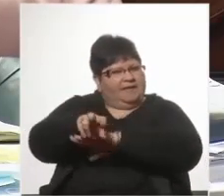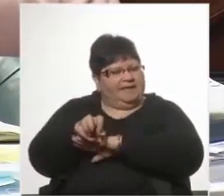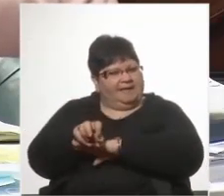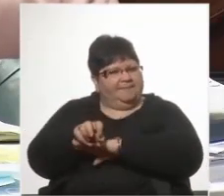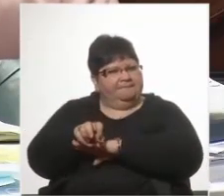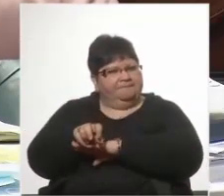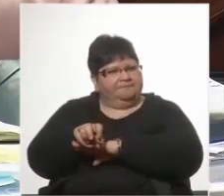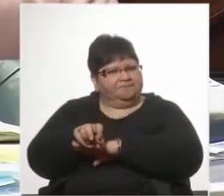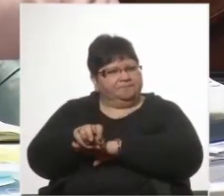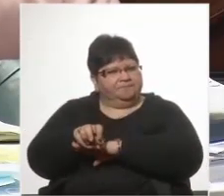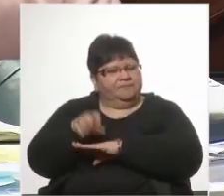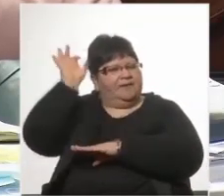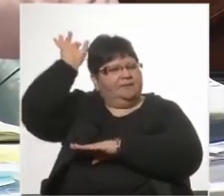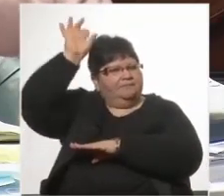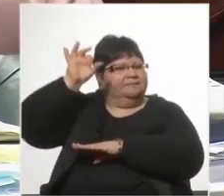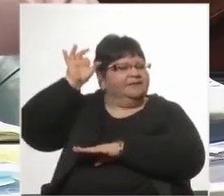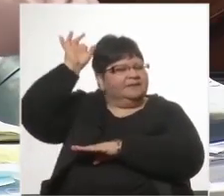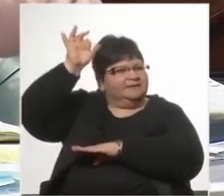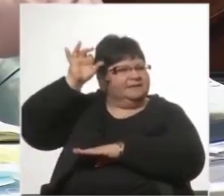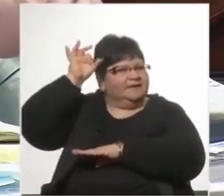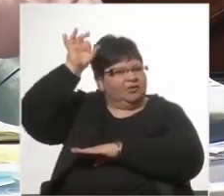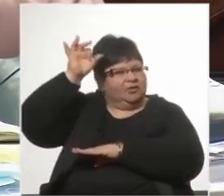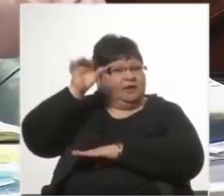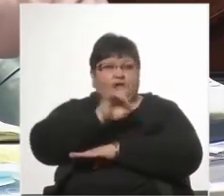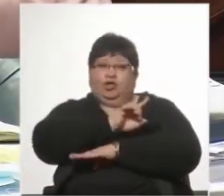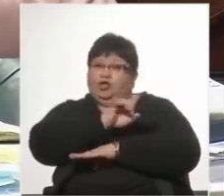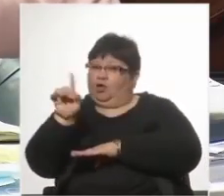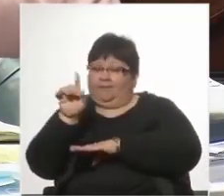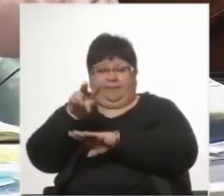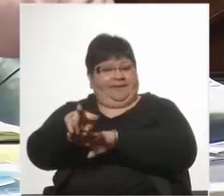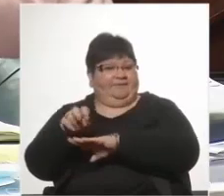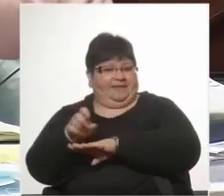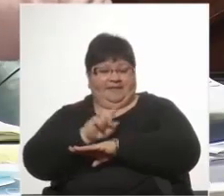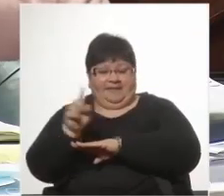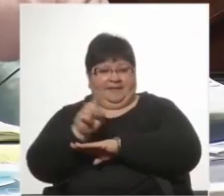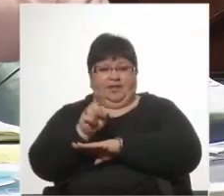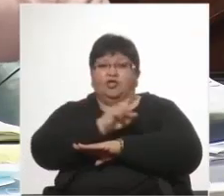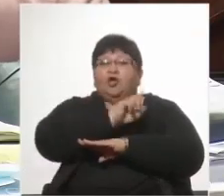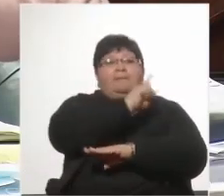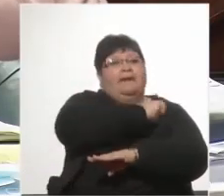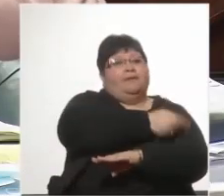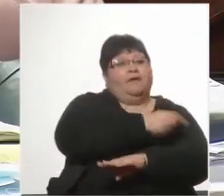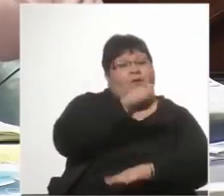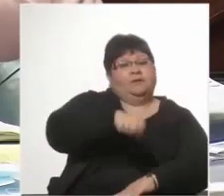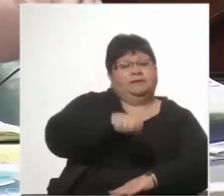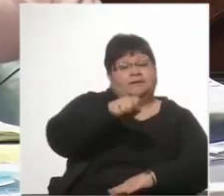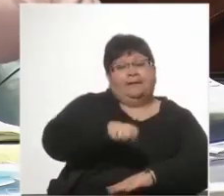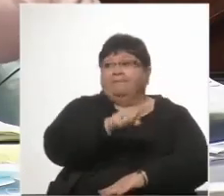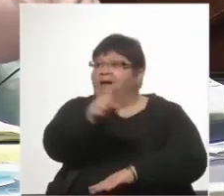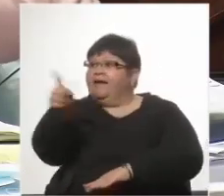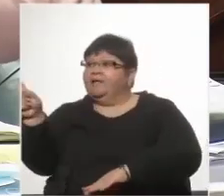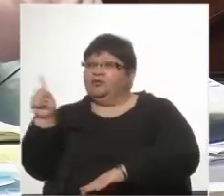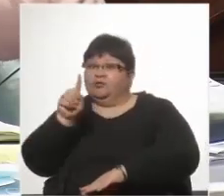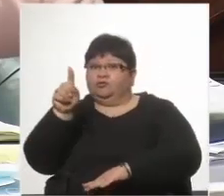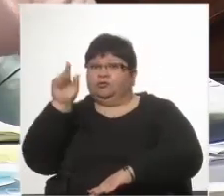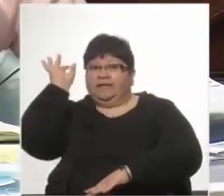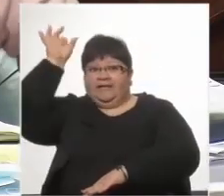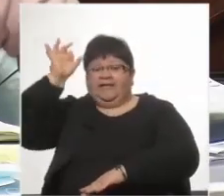para los senadores, no para la Fiscalía, no para el Poder Judicial, para los senadores,